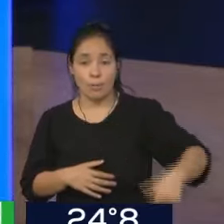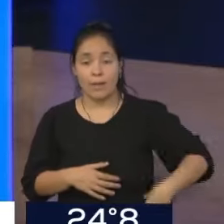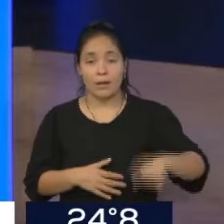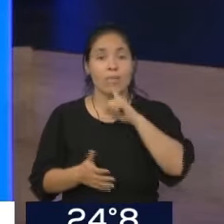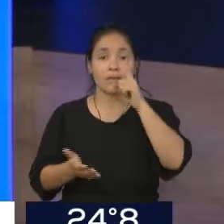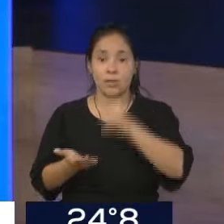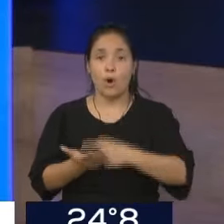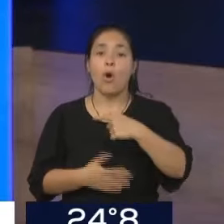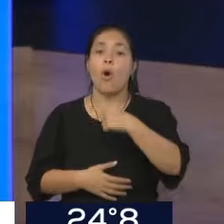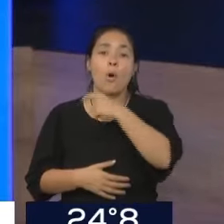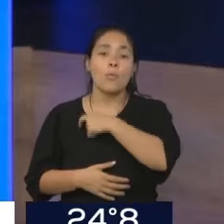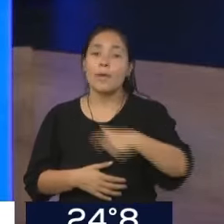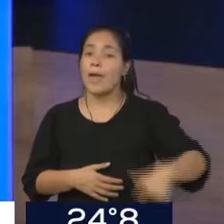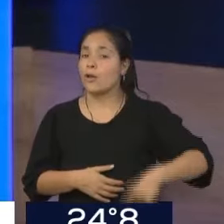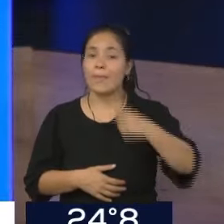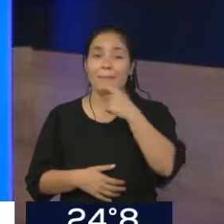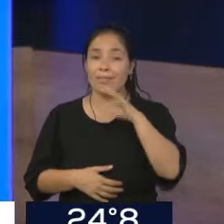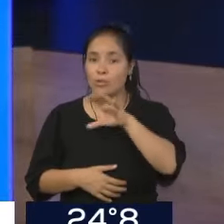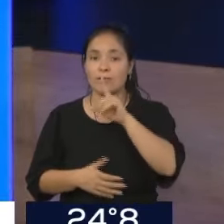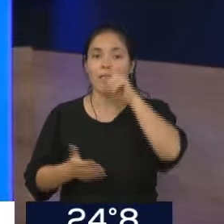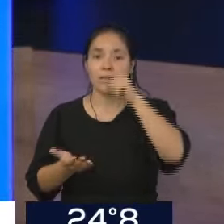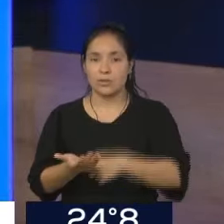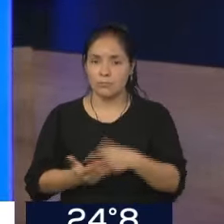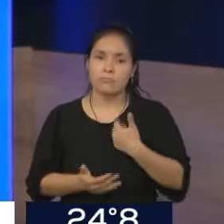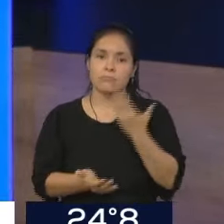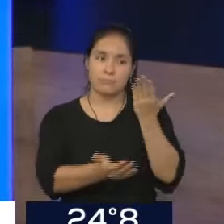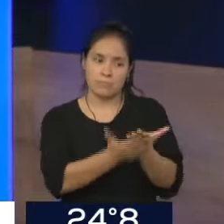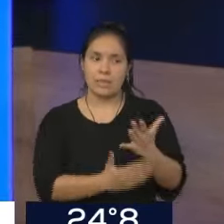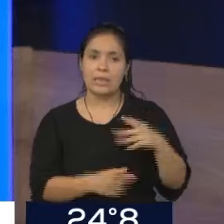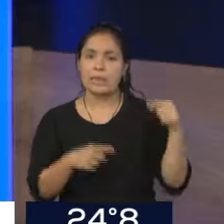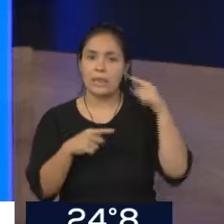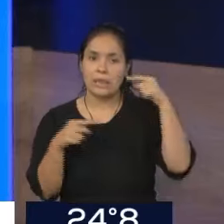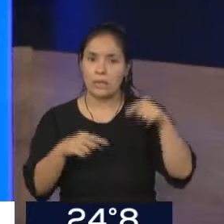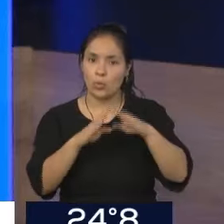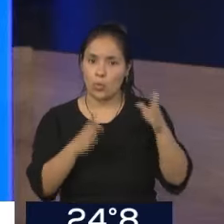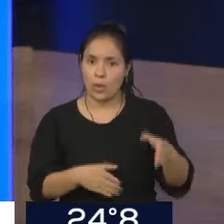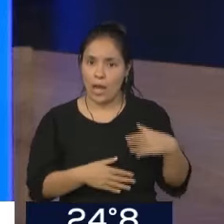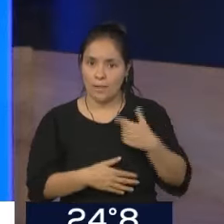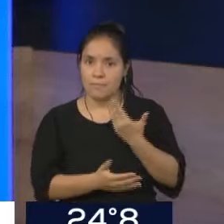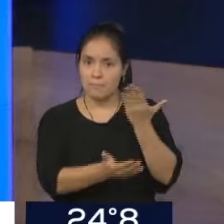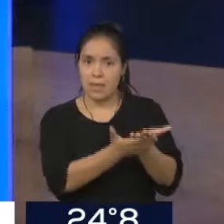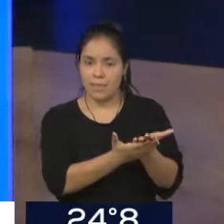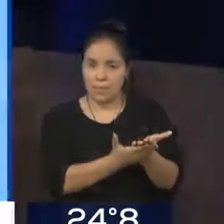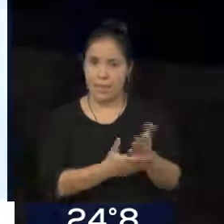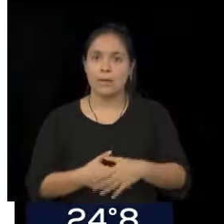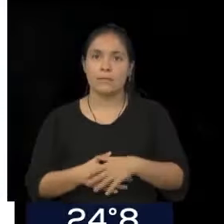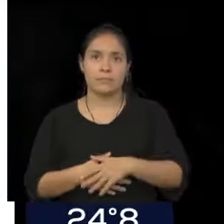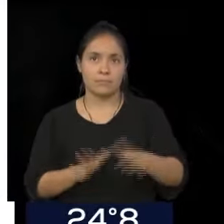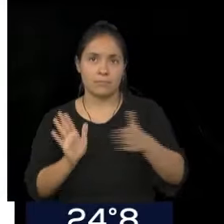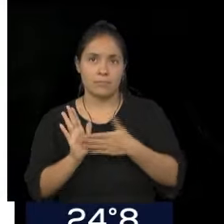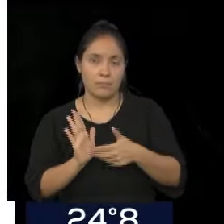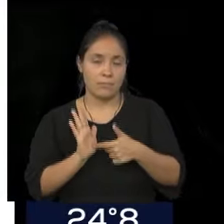el gobierno de la provincia, así se informó, de pedirle a la petrolera, vamos a mostrar el documento en pantalla, que